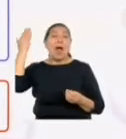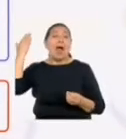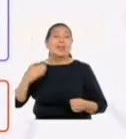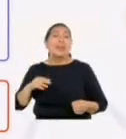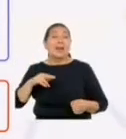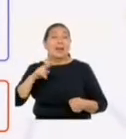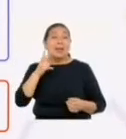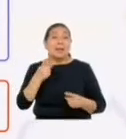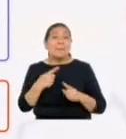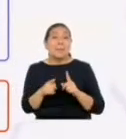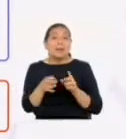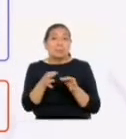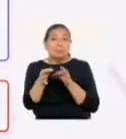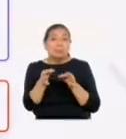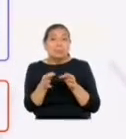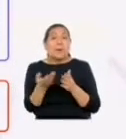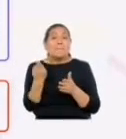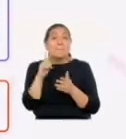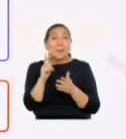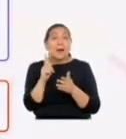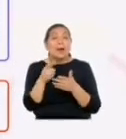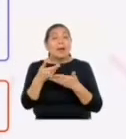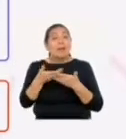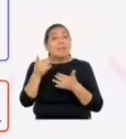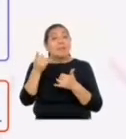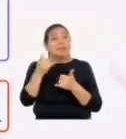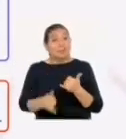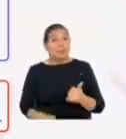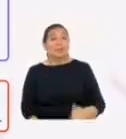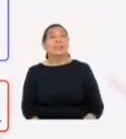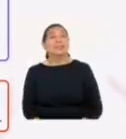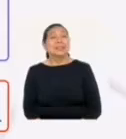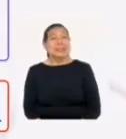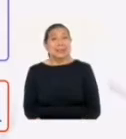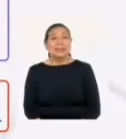colonial? Estos argumentos serán insumos para el producto final.